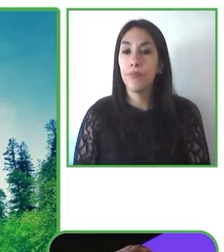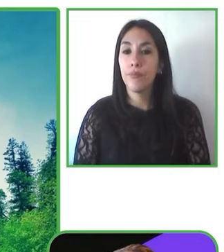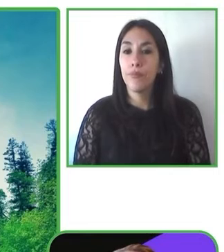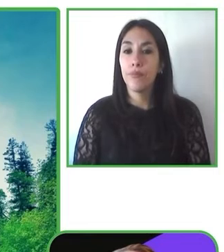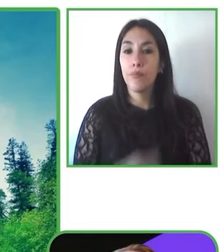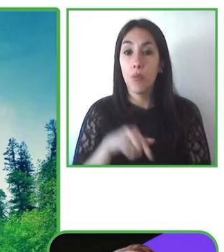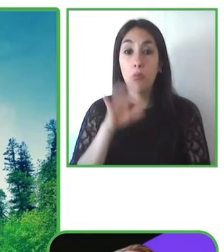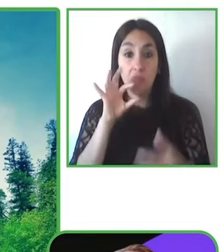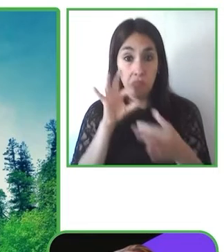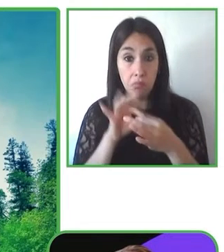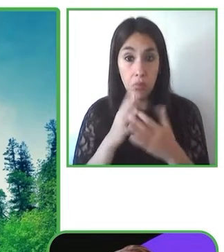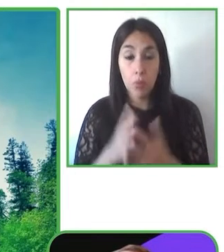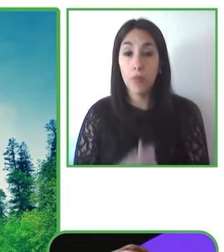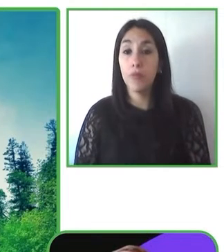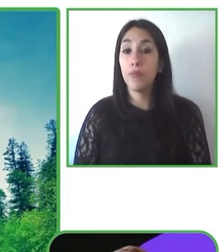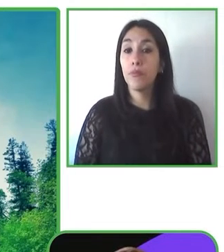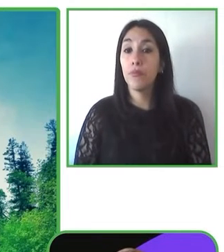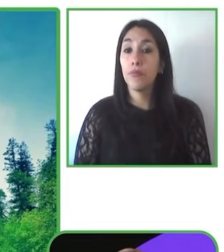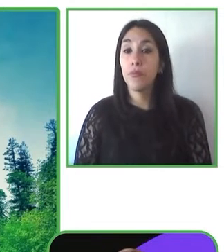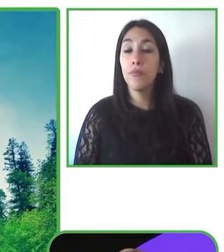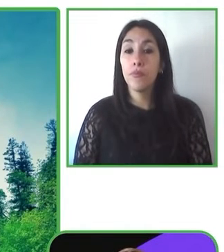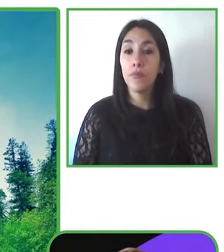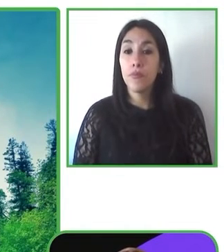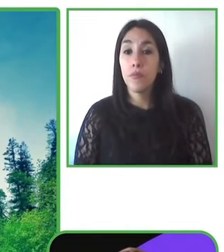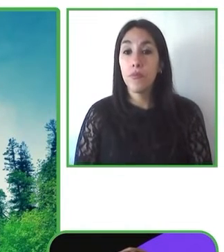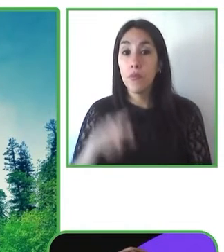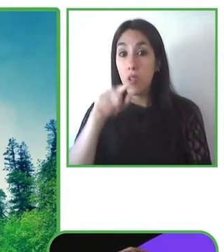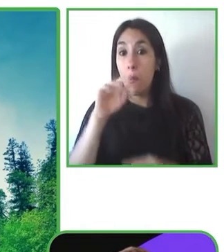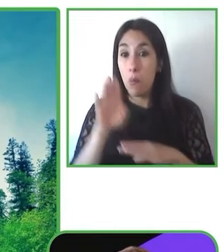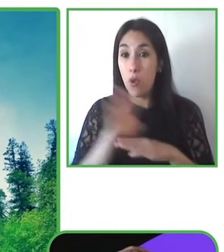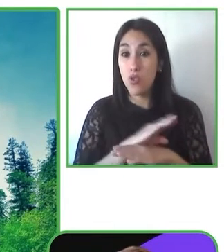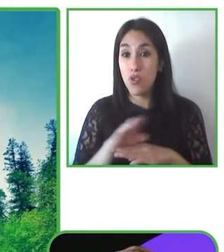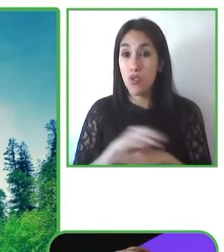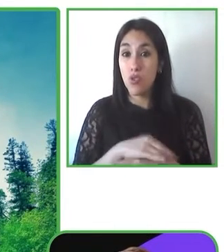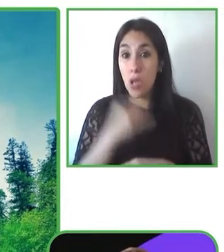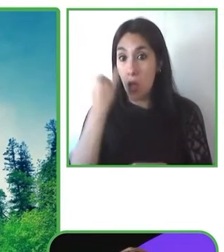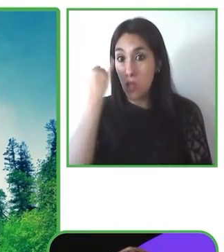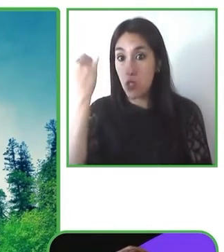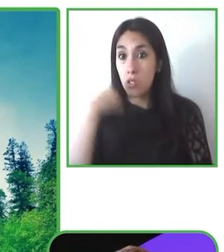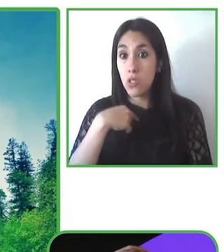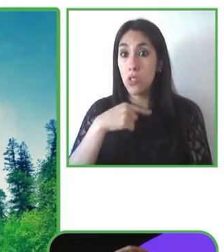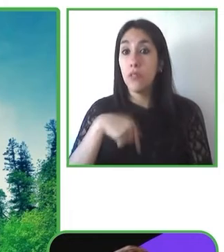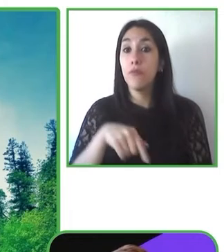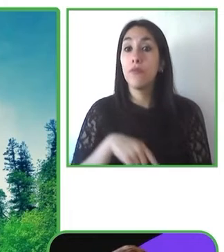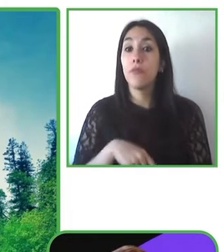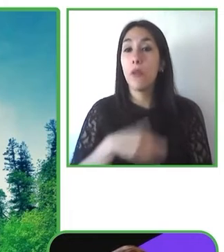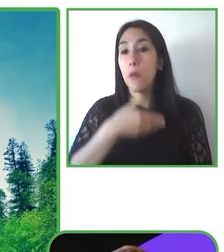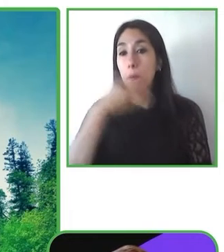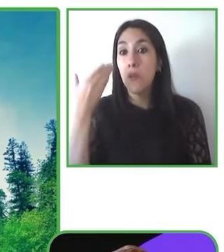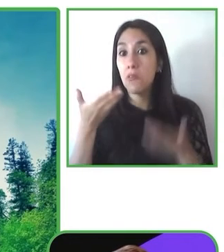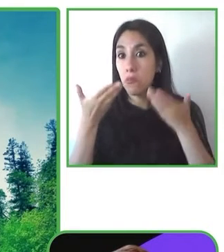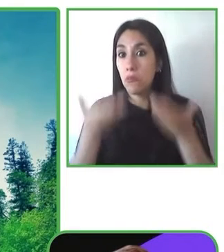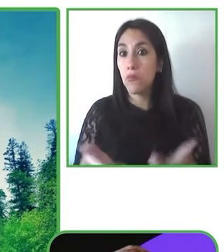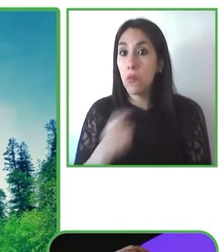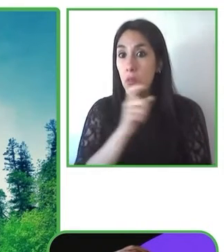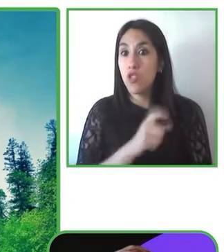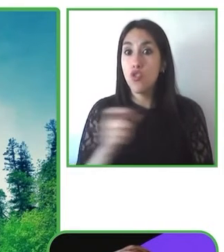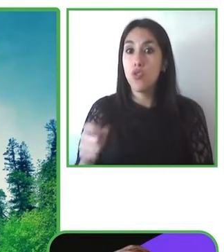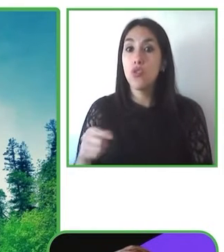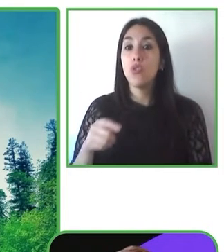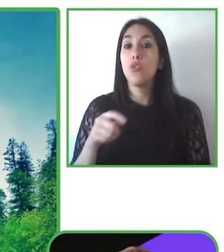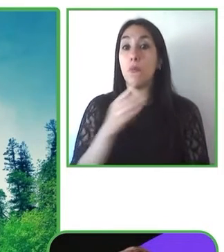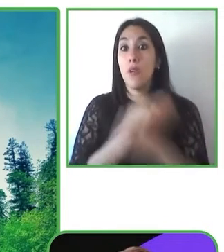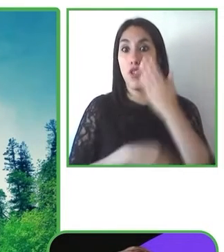y somos uno de los mejores proveedores para personas con discapacidades en el sector. Y aquí, como les